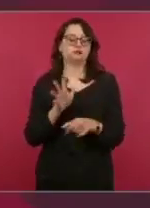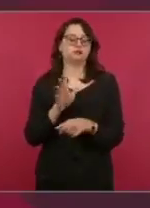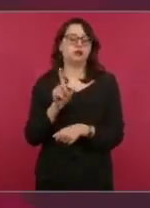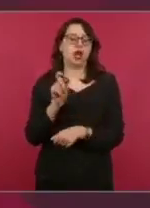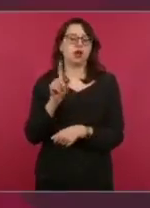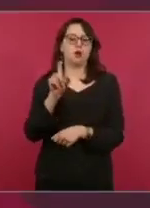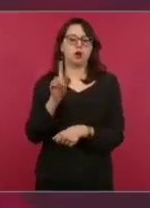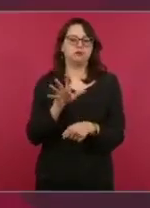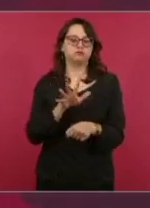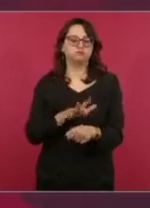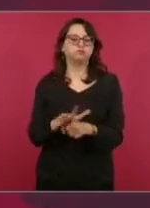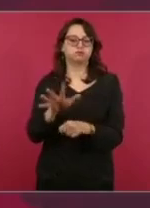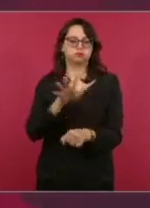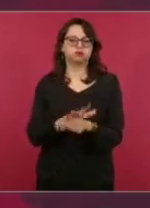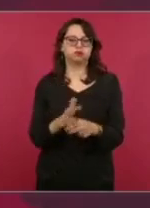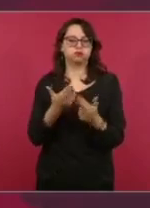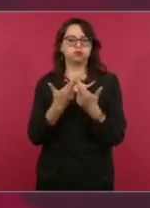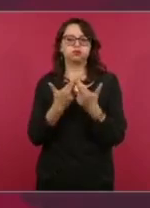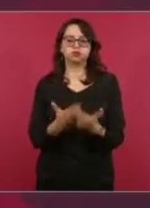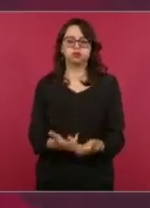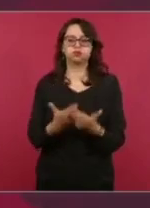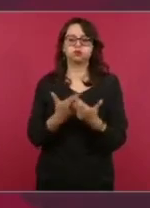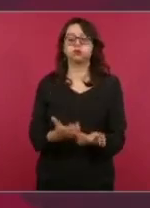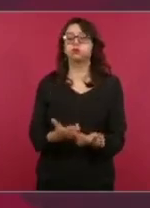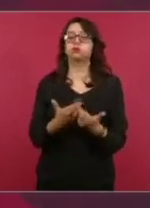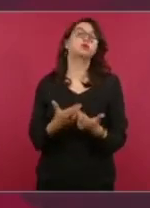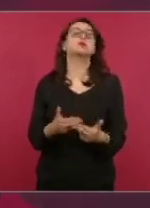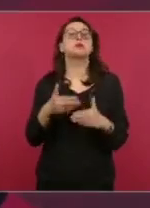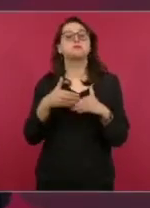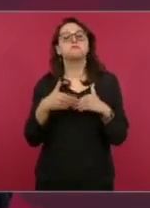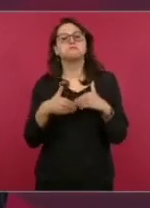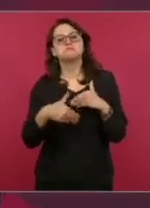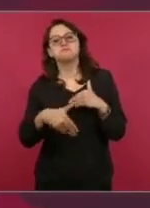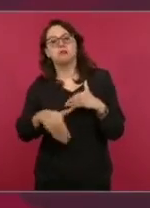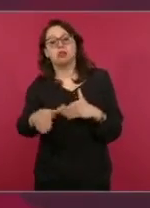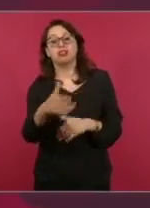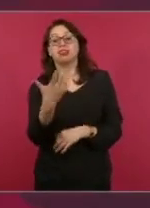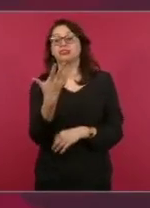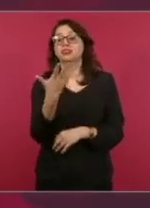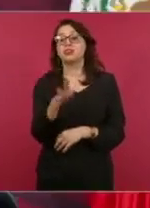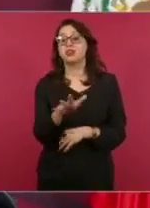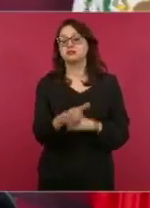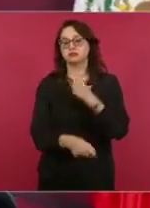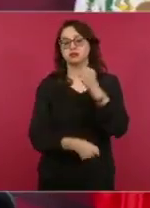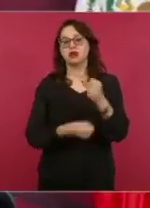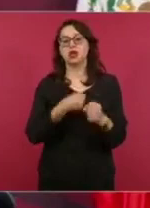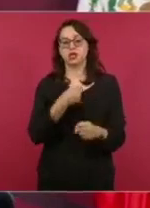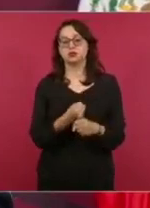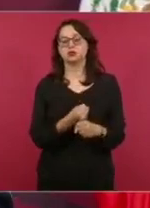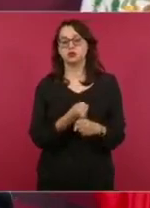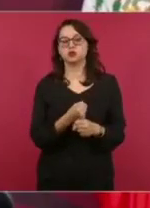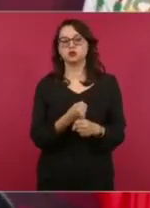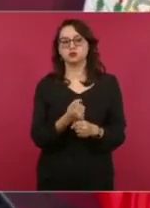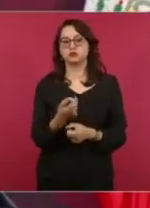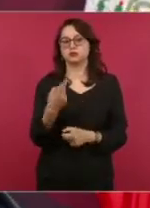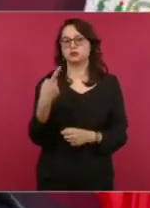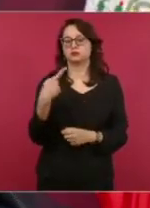para seis, diez años hacia adelante. Sin embargo,